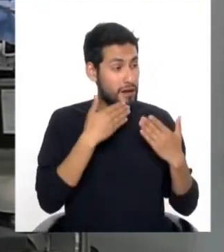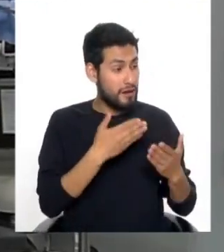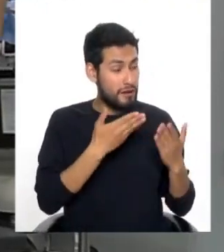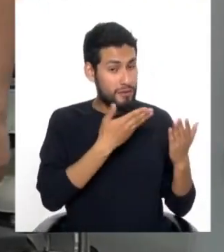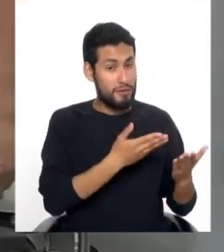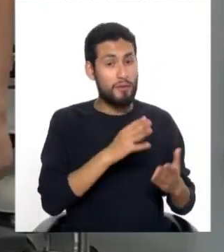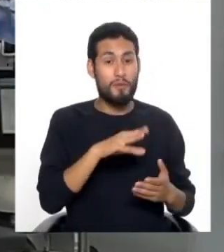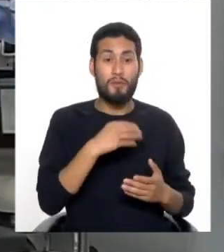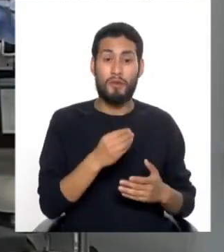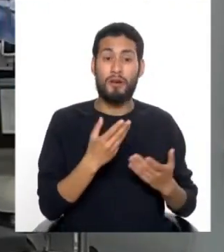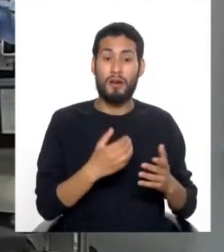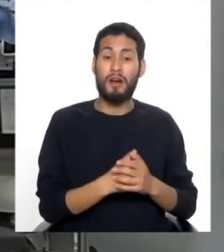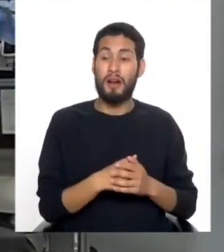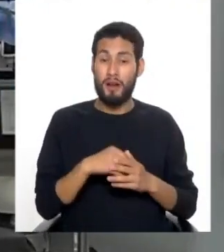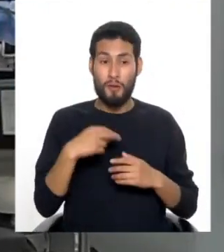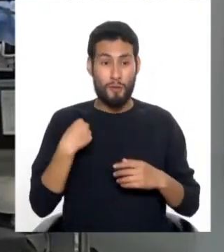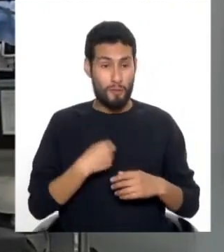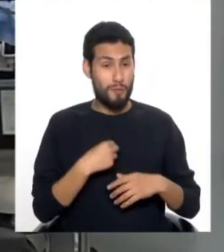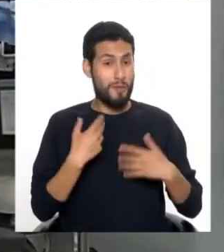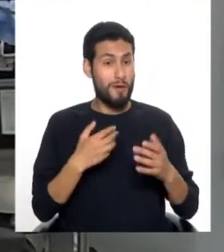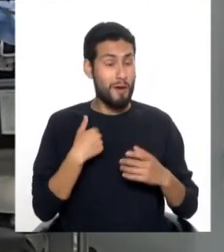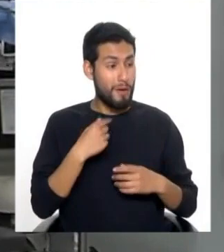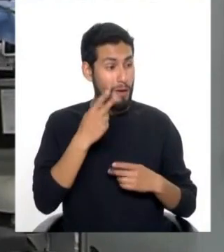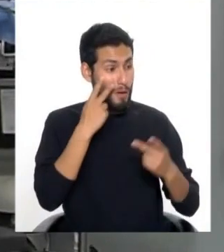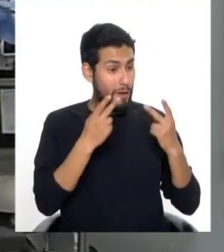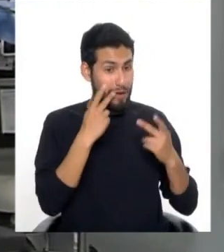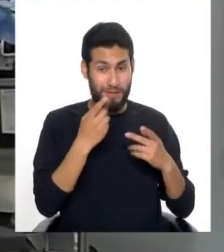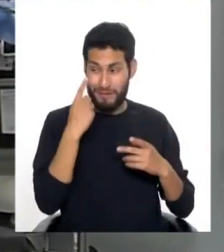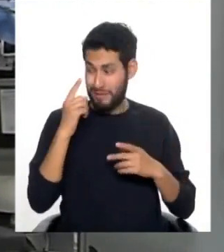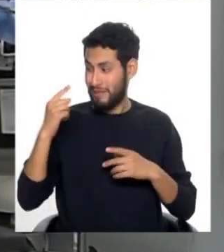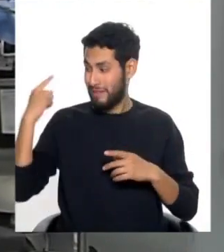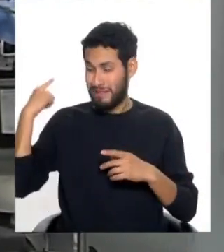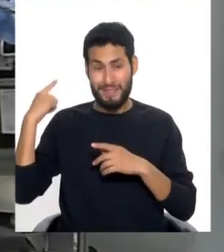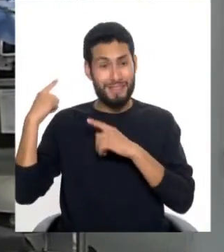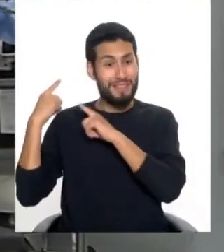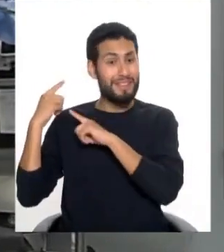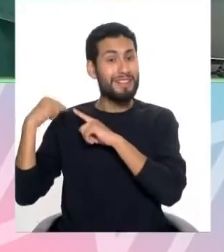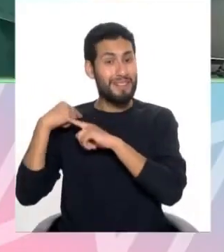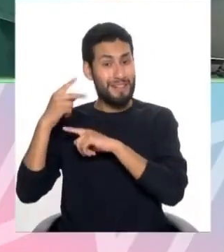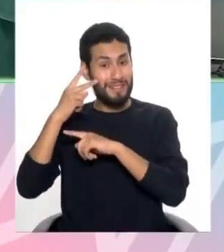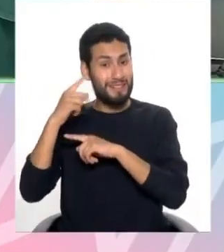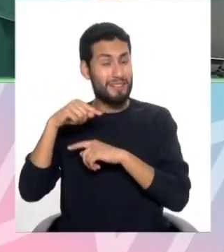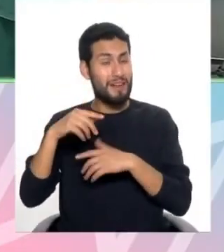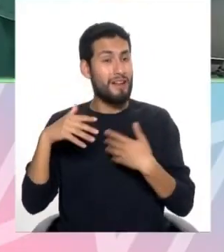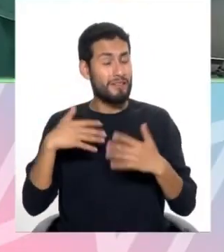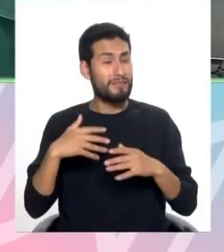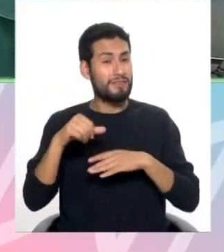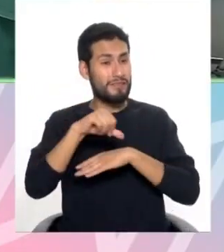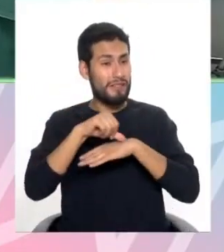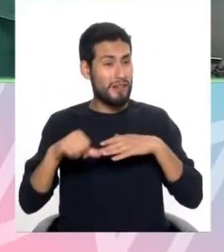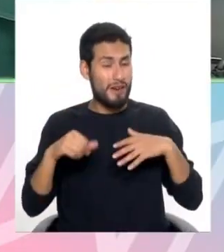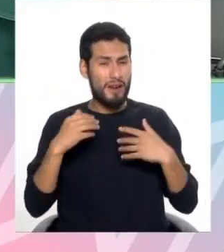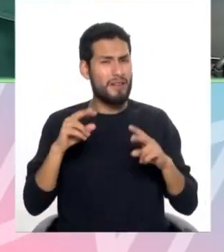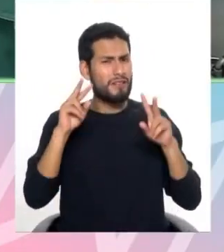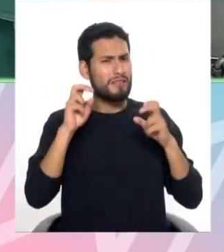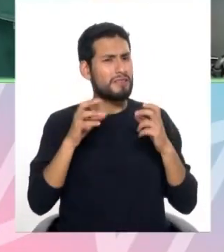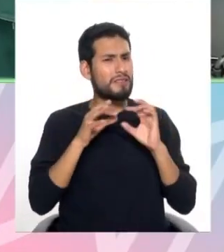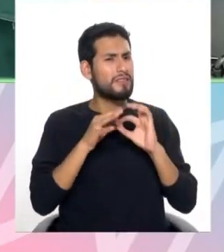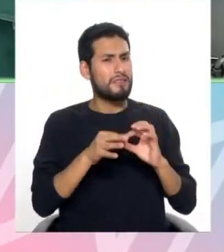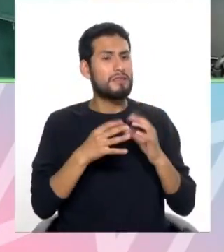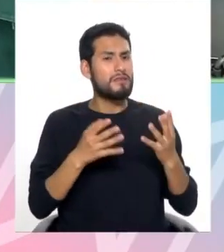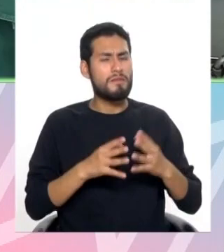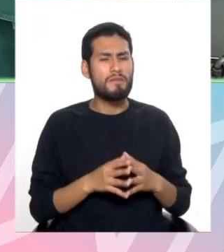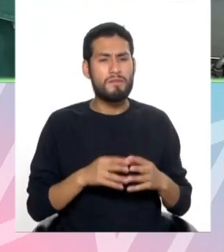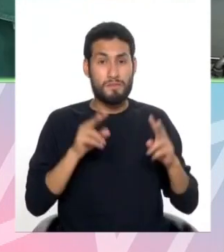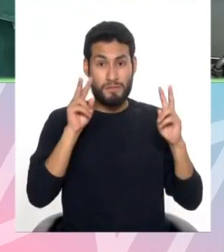ustedes porque en realidad atrás estamos presenciando justamente en este instante una intervención que está muy relacionada, está relacionada